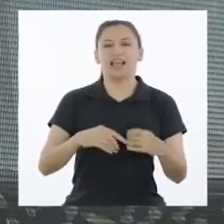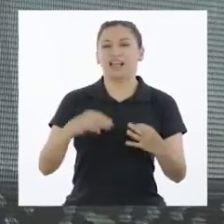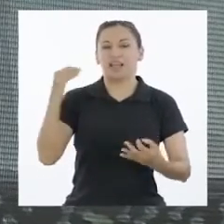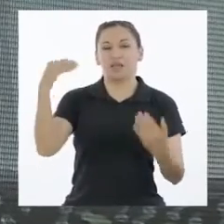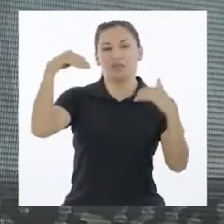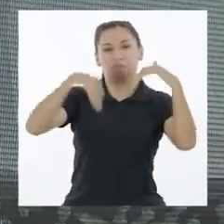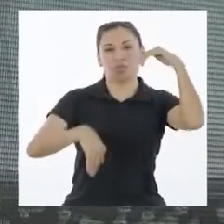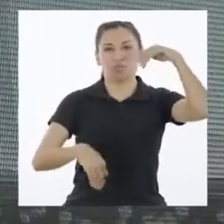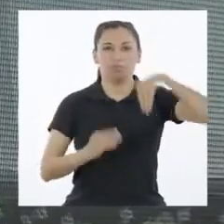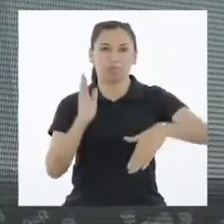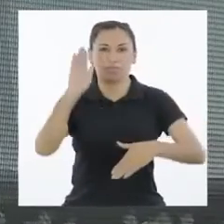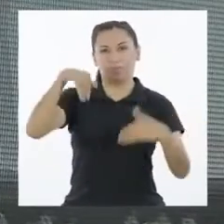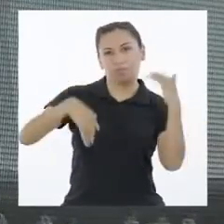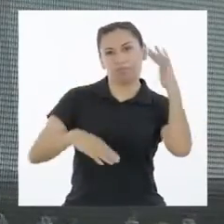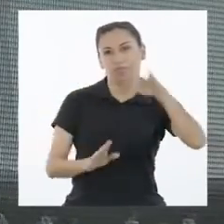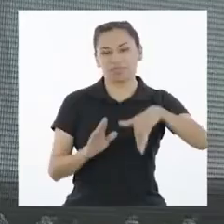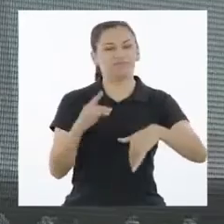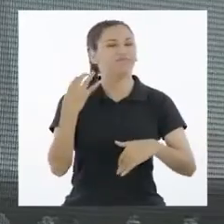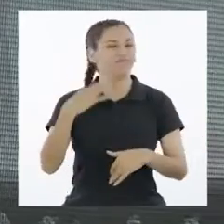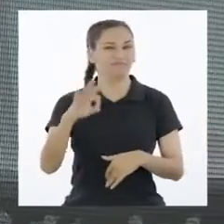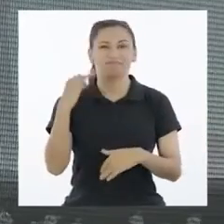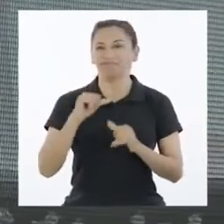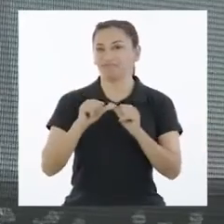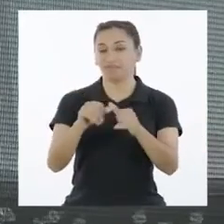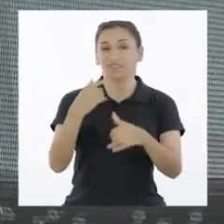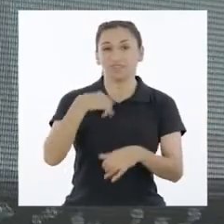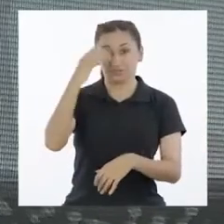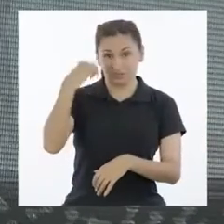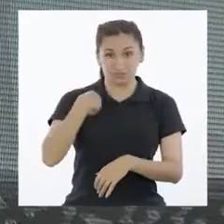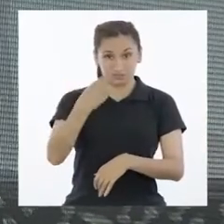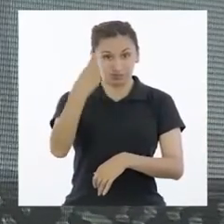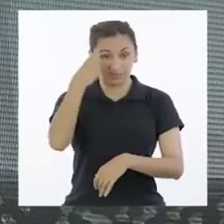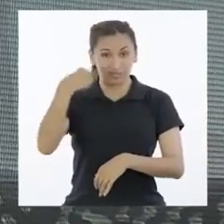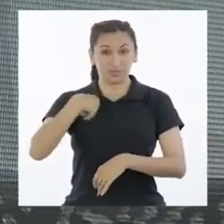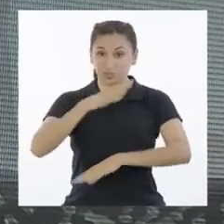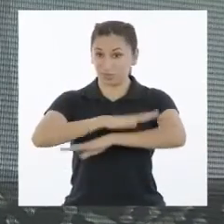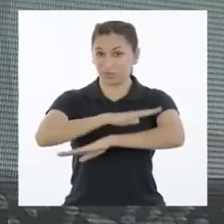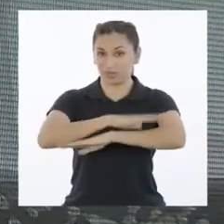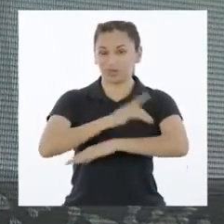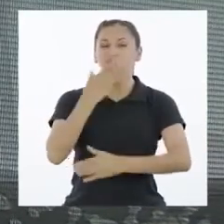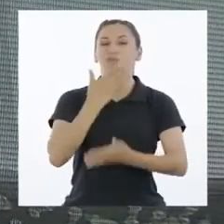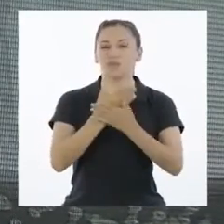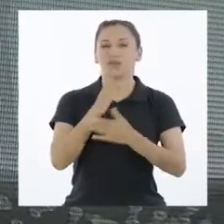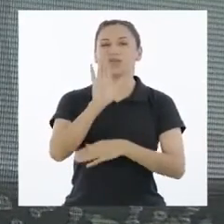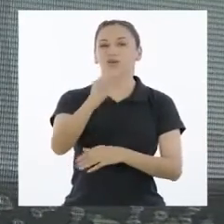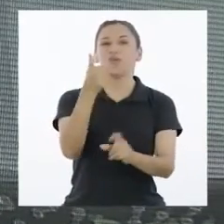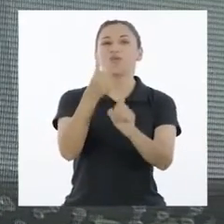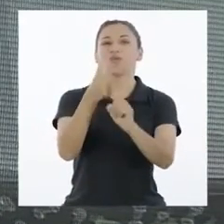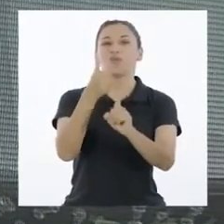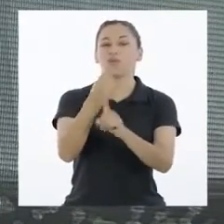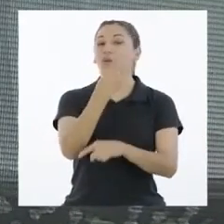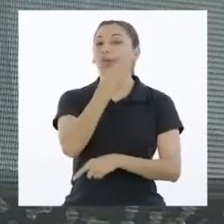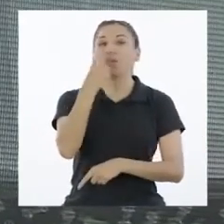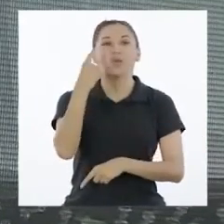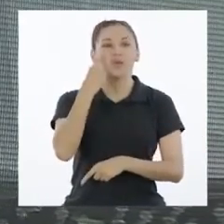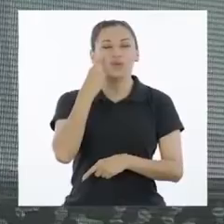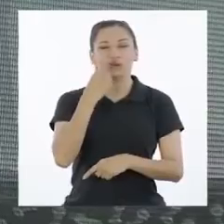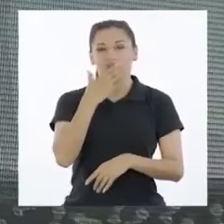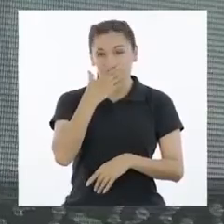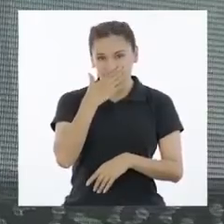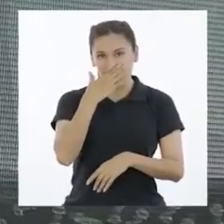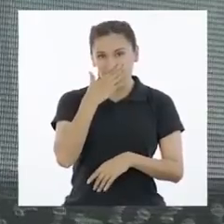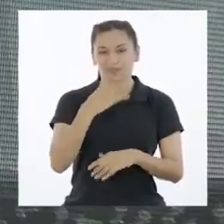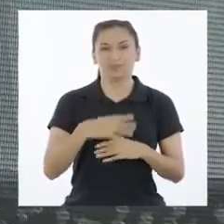injusticia y siempre la habrá Y para que vean que soy buena gente, haré que lo comprueben con sus propios